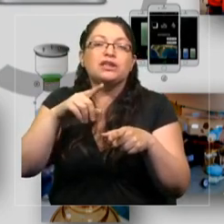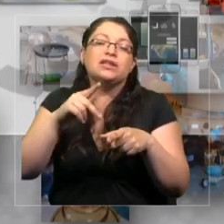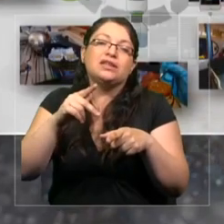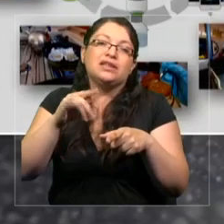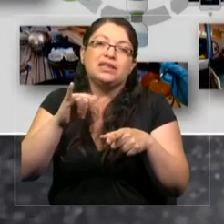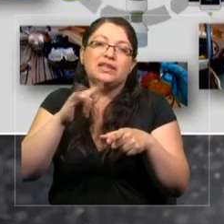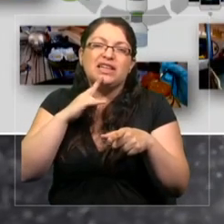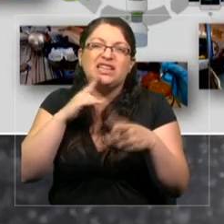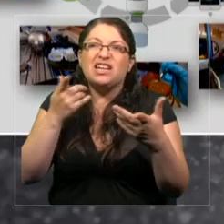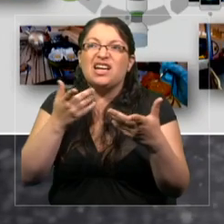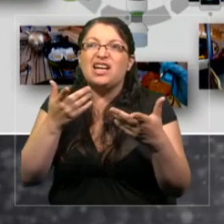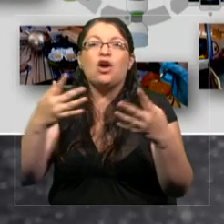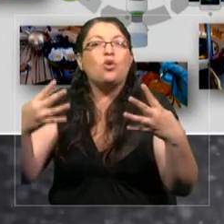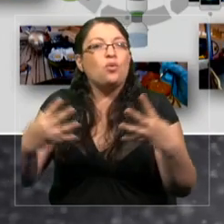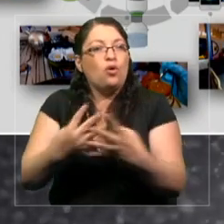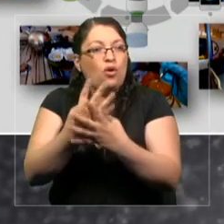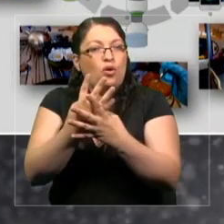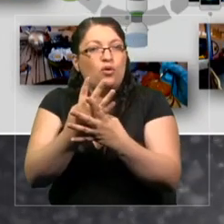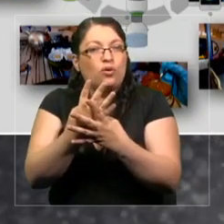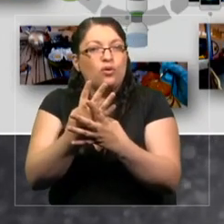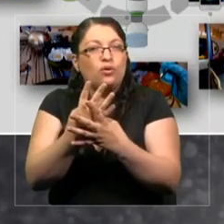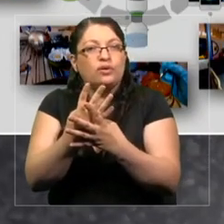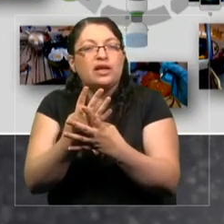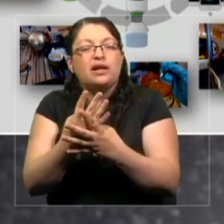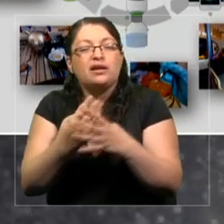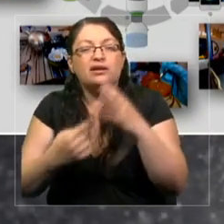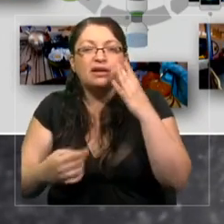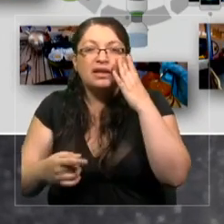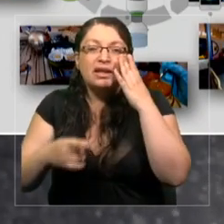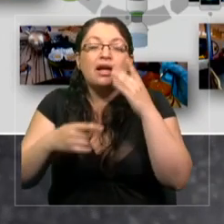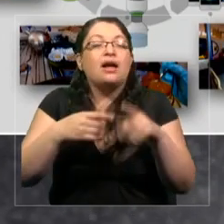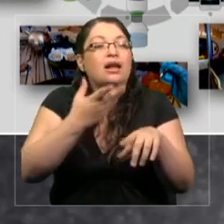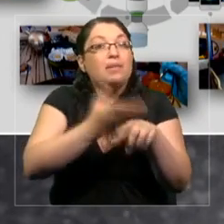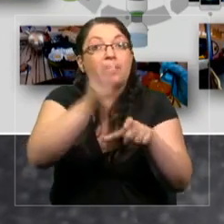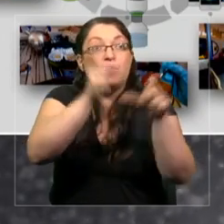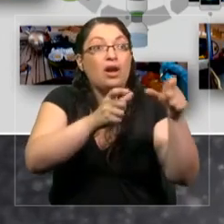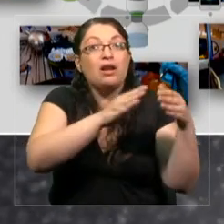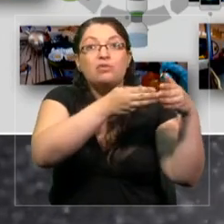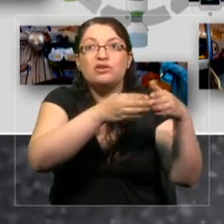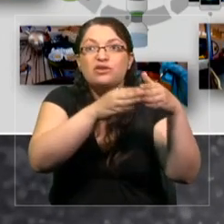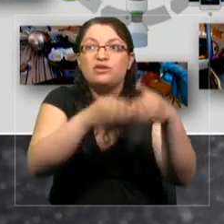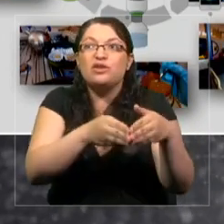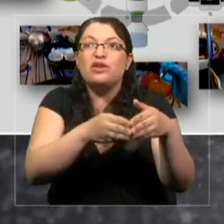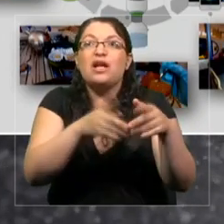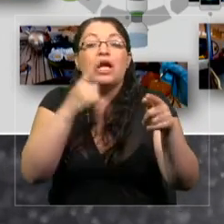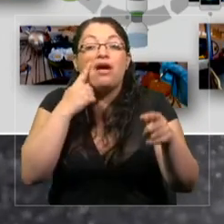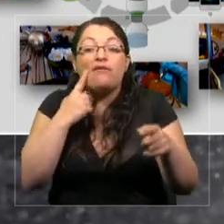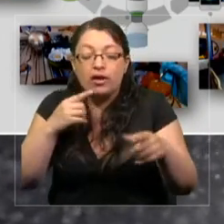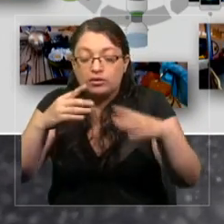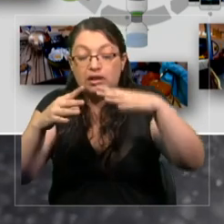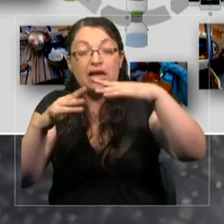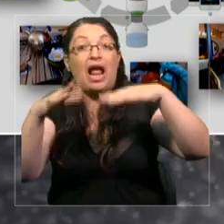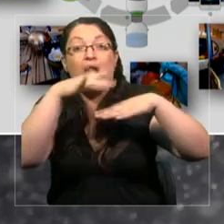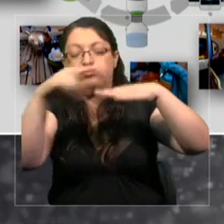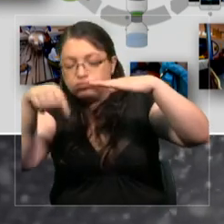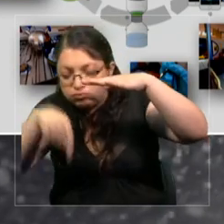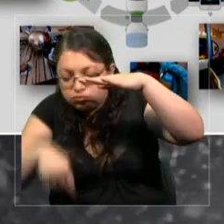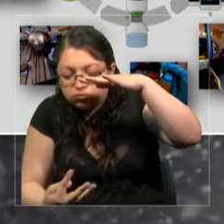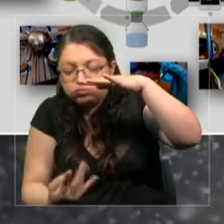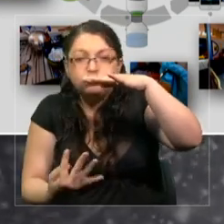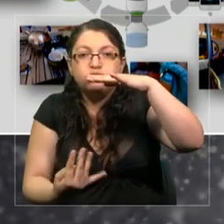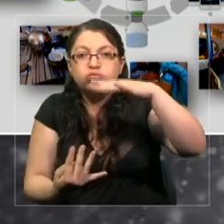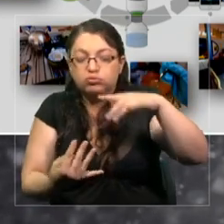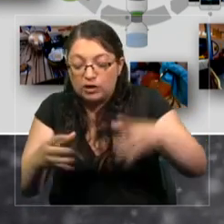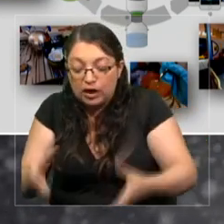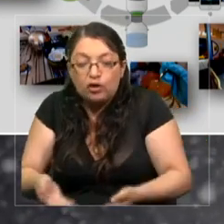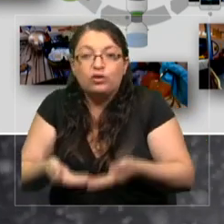que le pedimos a los navegantes que tomen el Plankton, que vean, que lo coloquen,